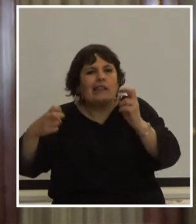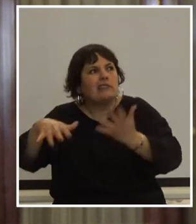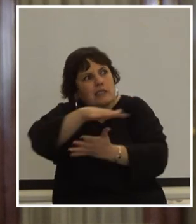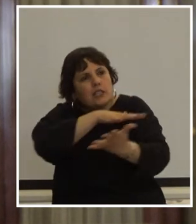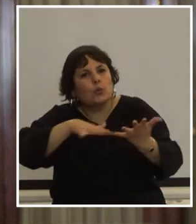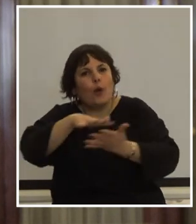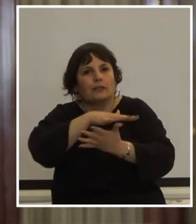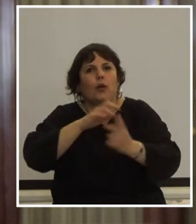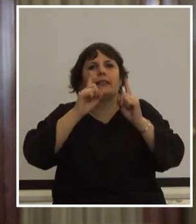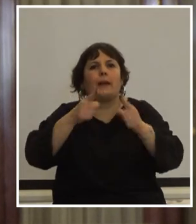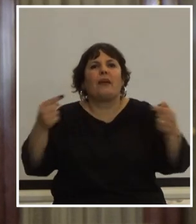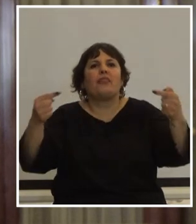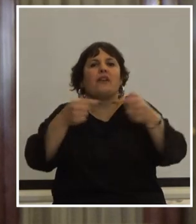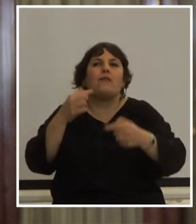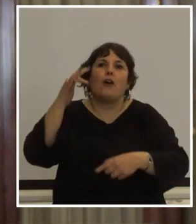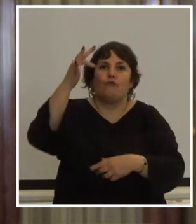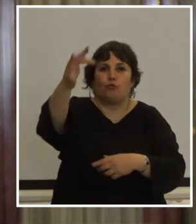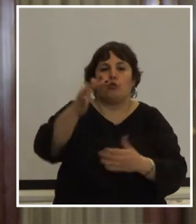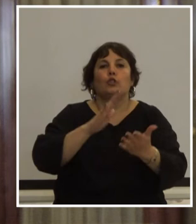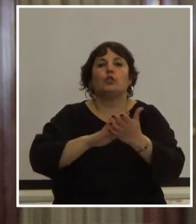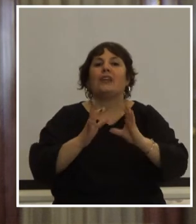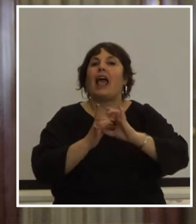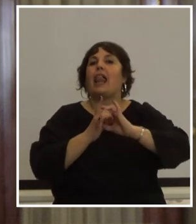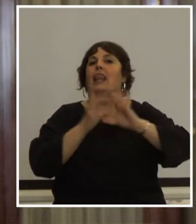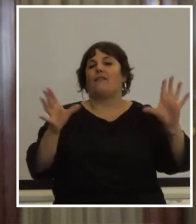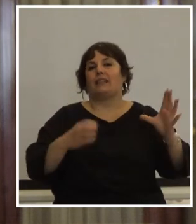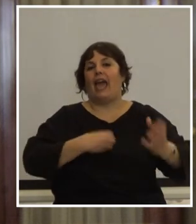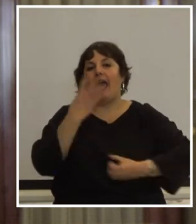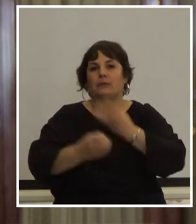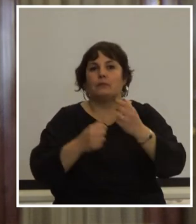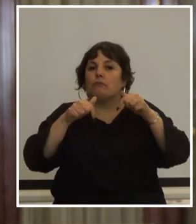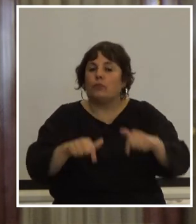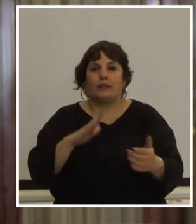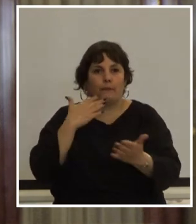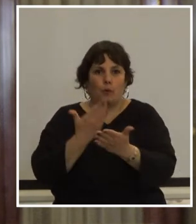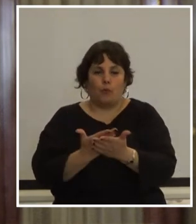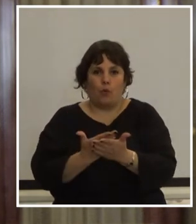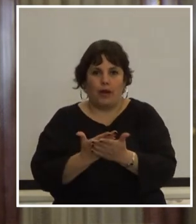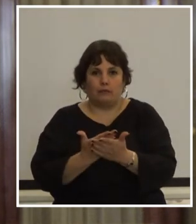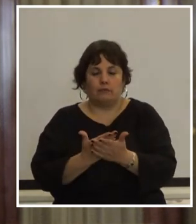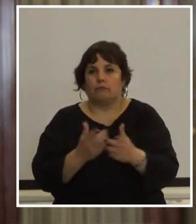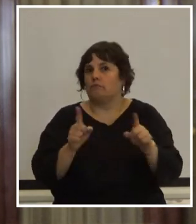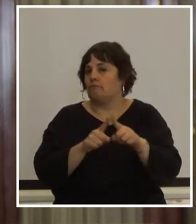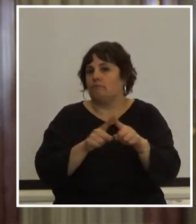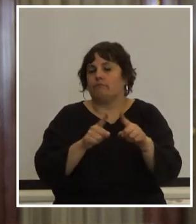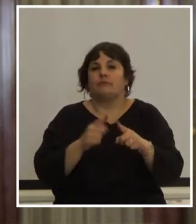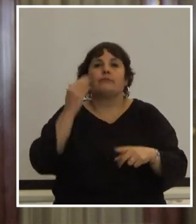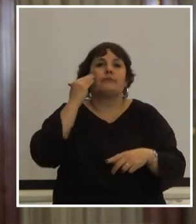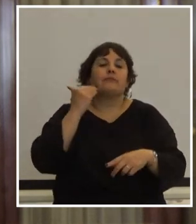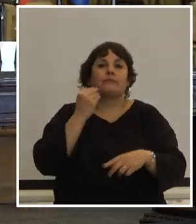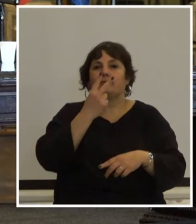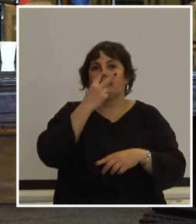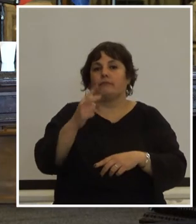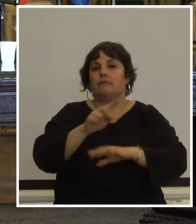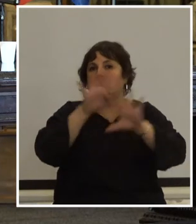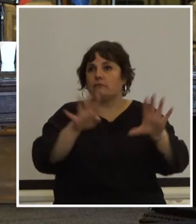y debatan futuro sobre libertad de expresión esa es nuestra propuesta como cuando en abril del 2019